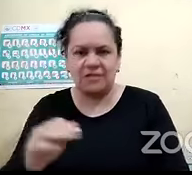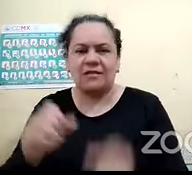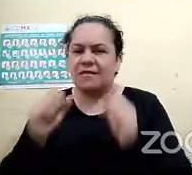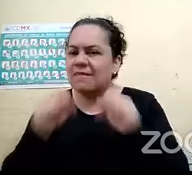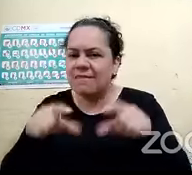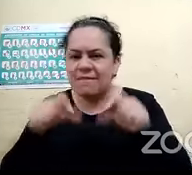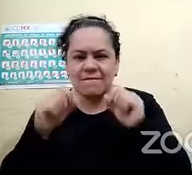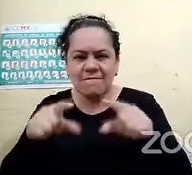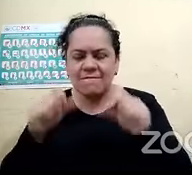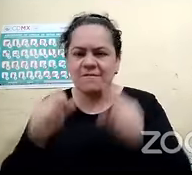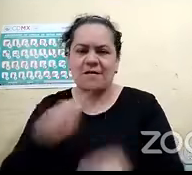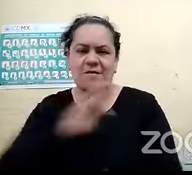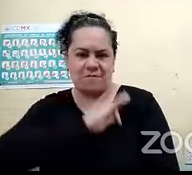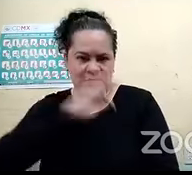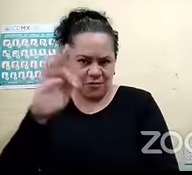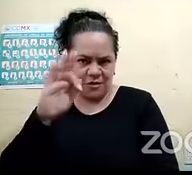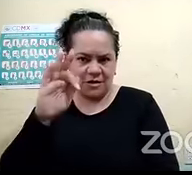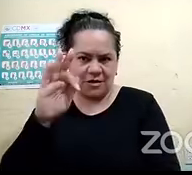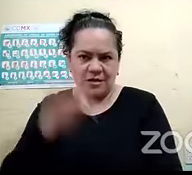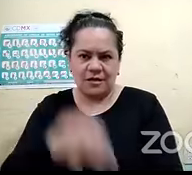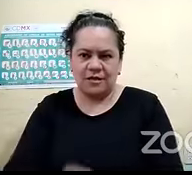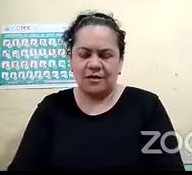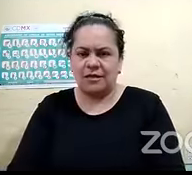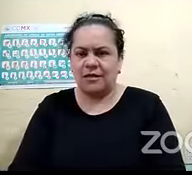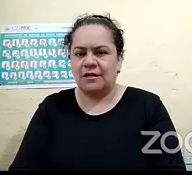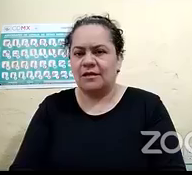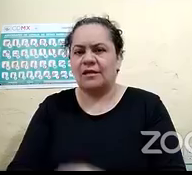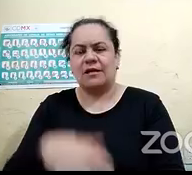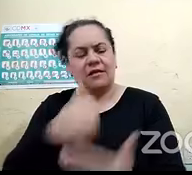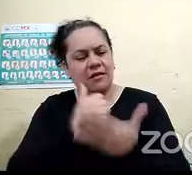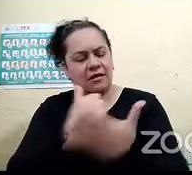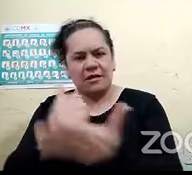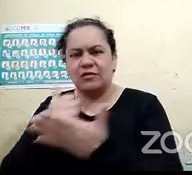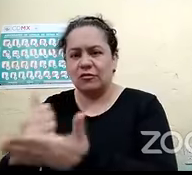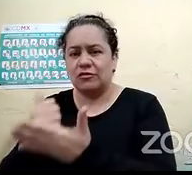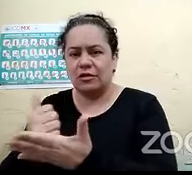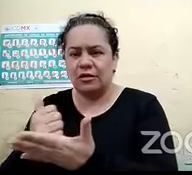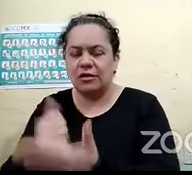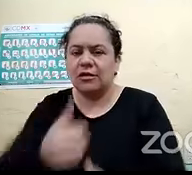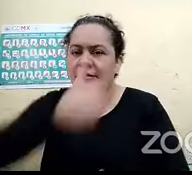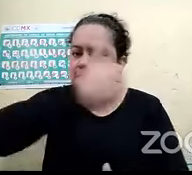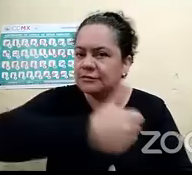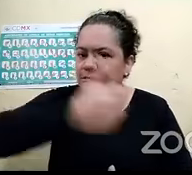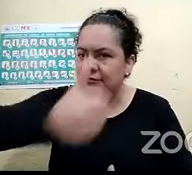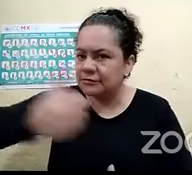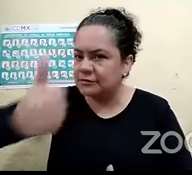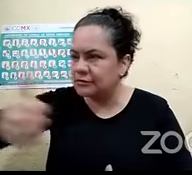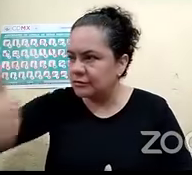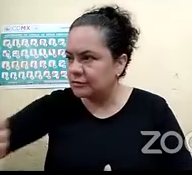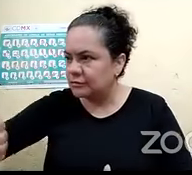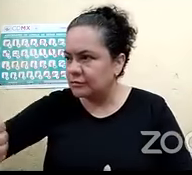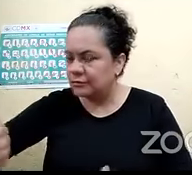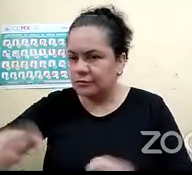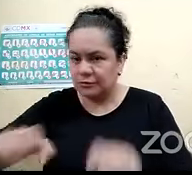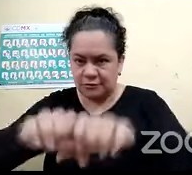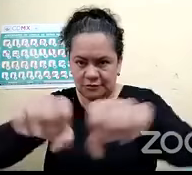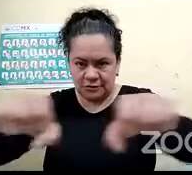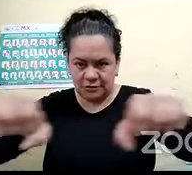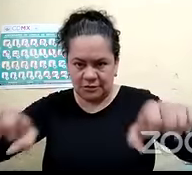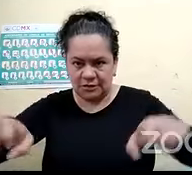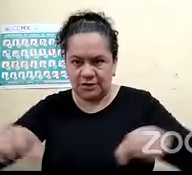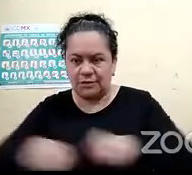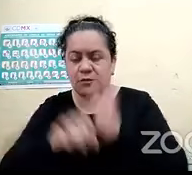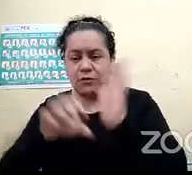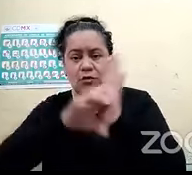todo aquello que se nos puede pasar. En fin, cada quien en el equipo pone lo que mejor